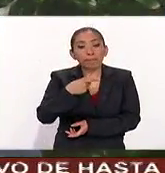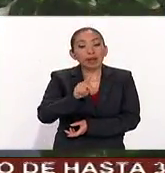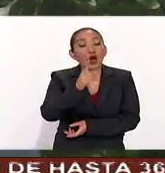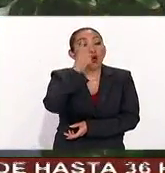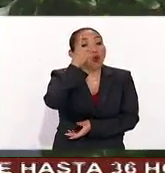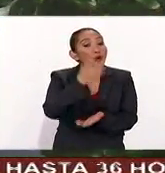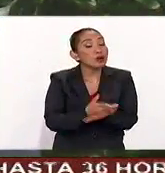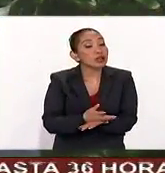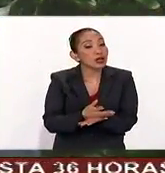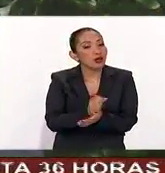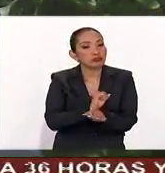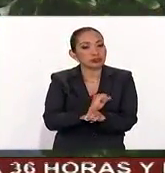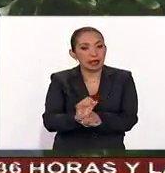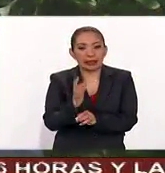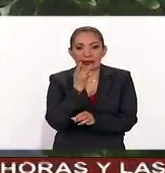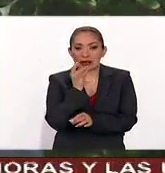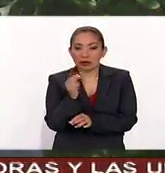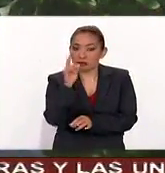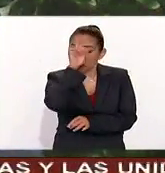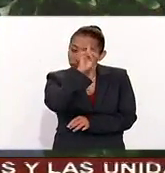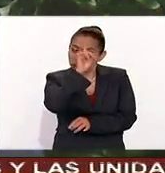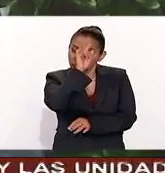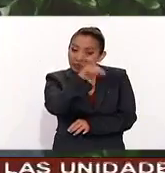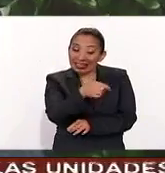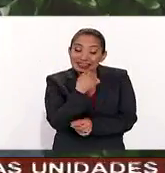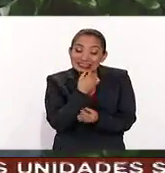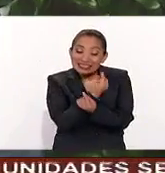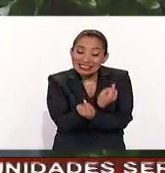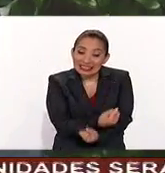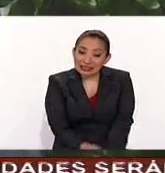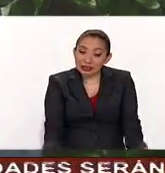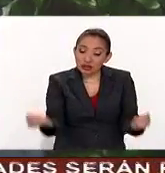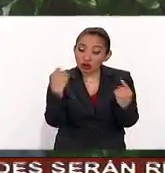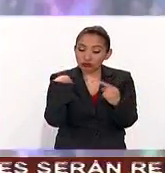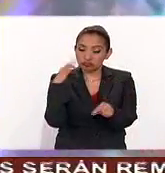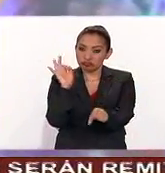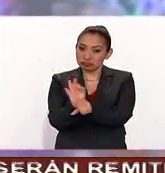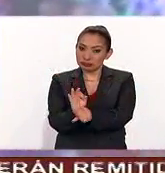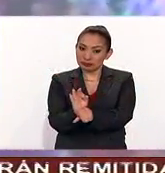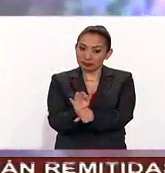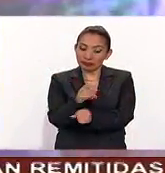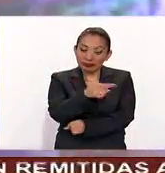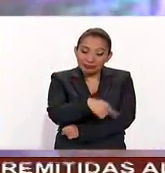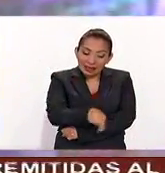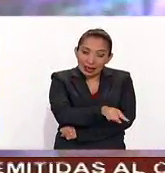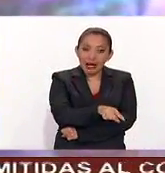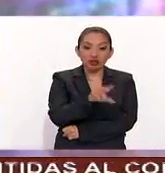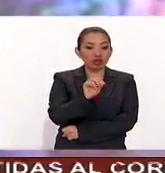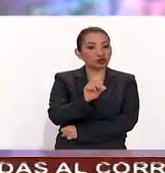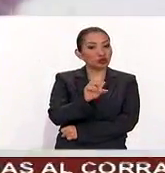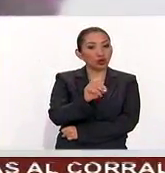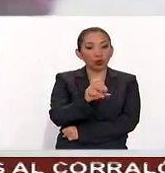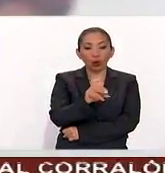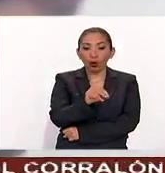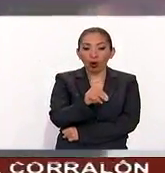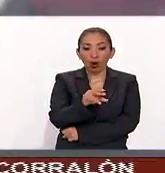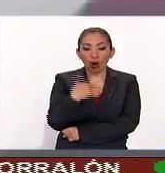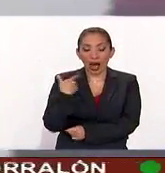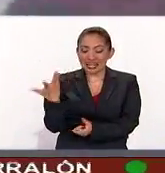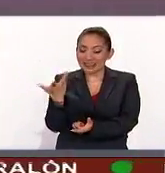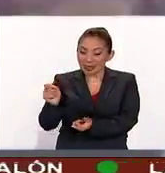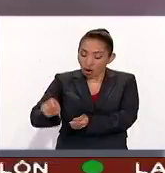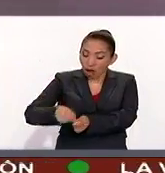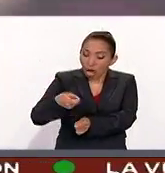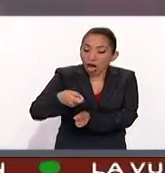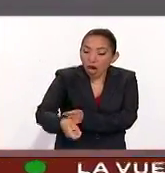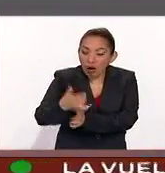Simple y sencillamente lo que nosotros recomendamos es que los niños estén seguros, que ellos no estén prendiendo